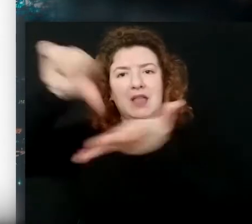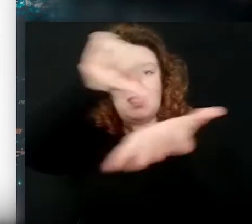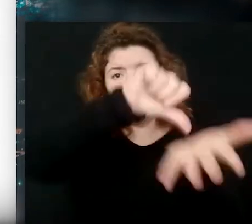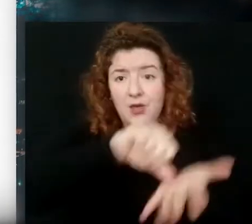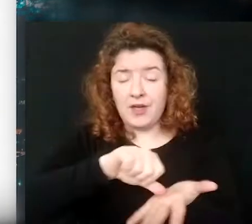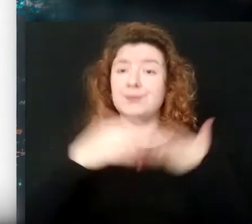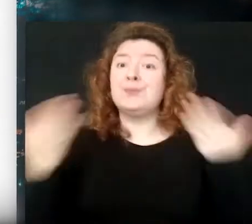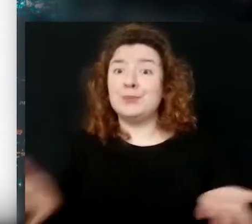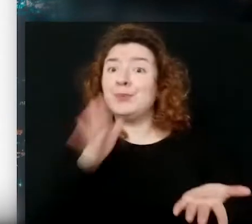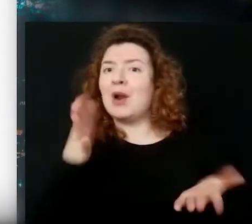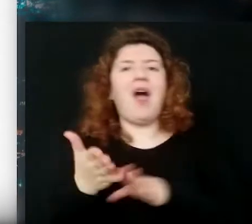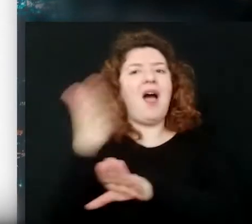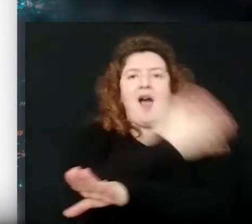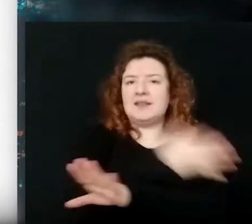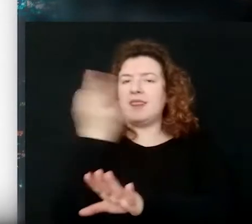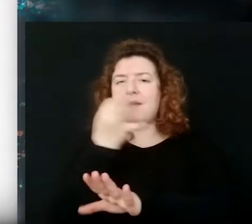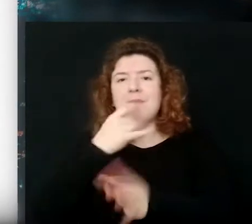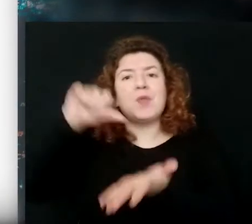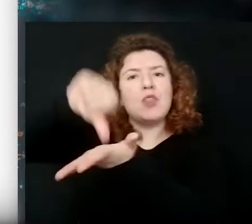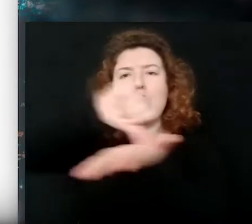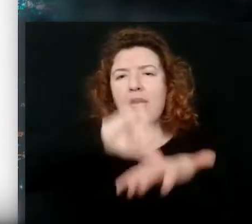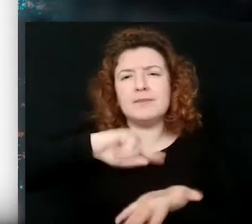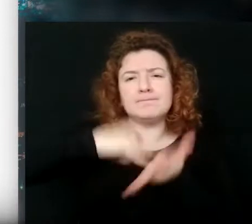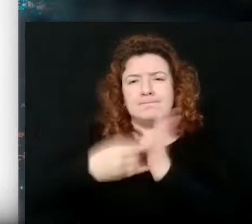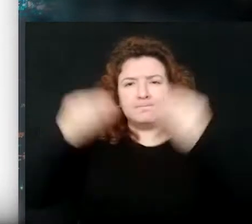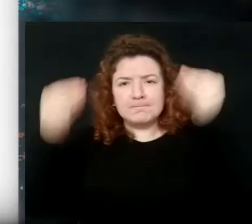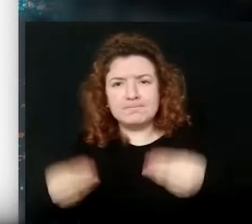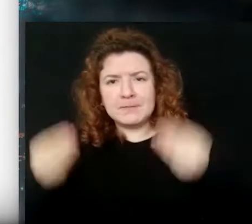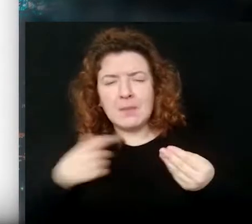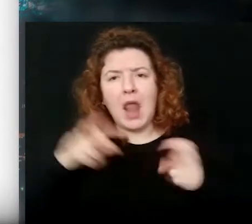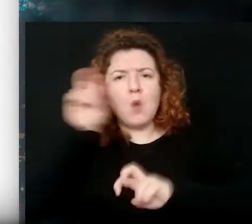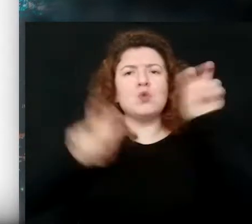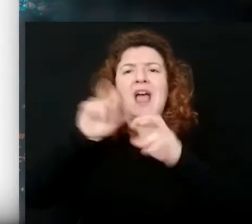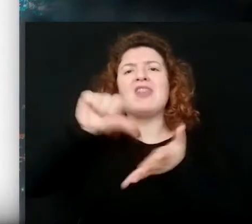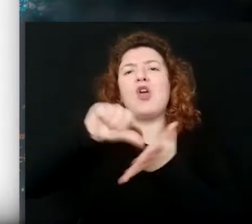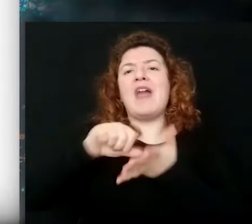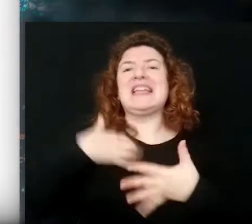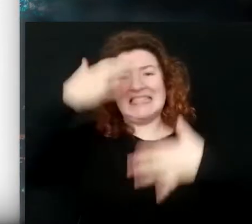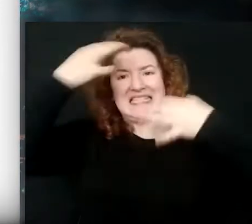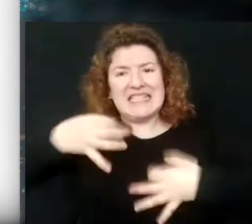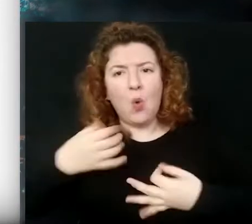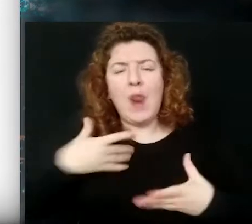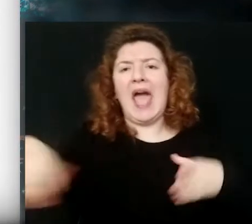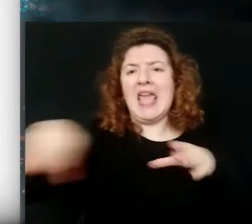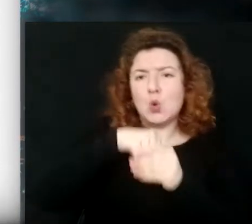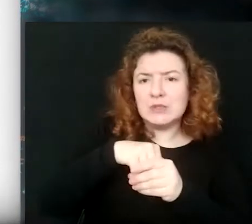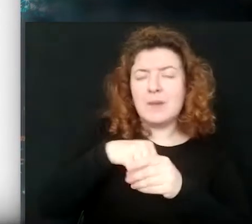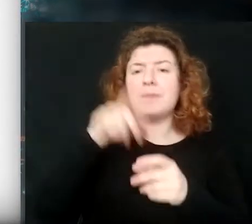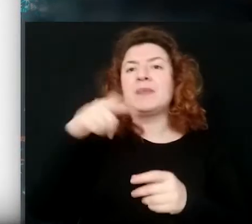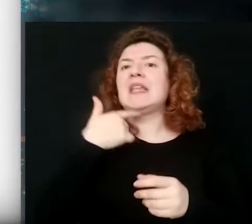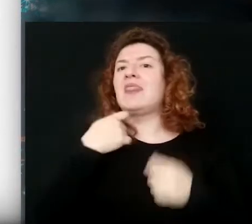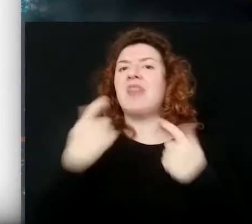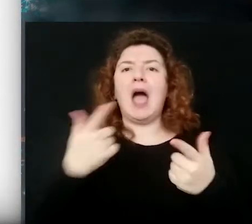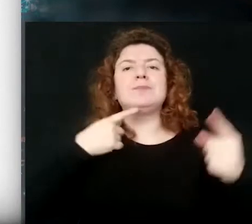mejorar la planificación y la gestión urbanas para crear ciudades inclusivas y seguras, con viviendas asequibles